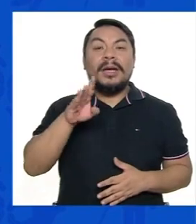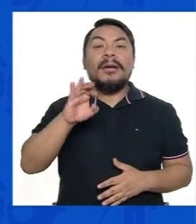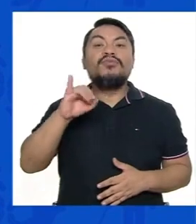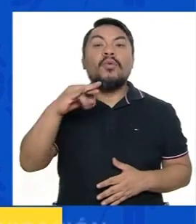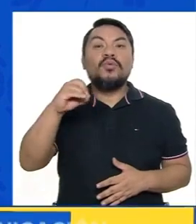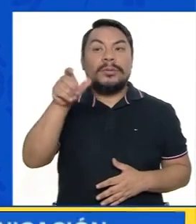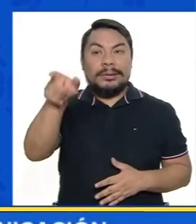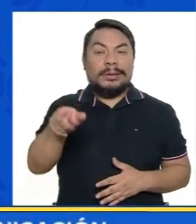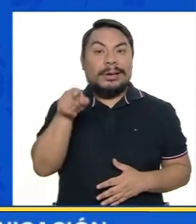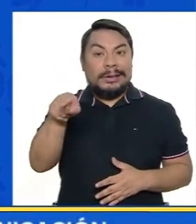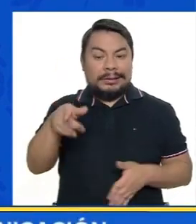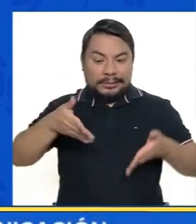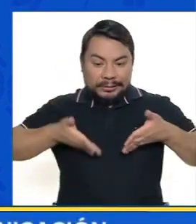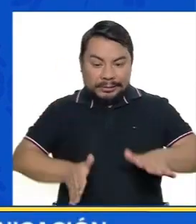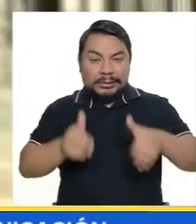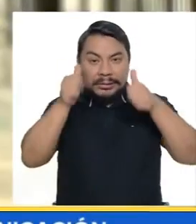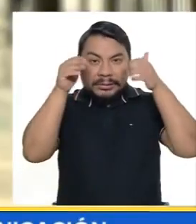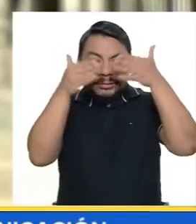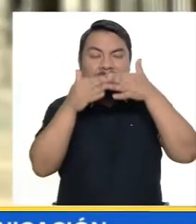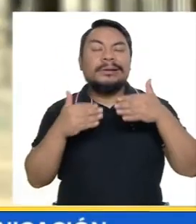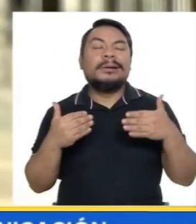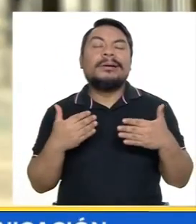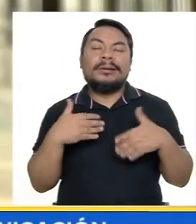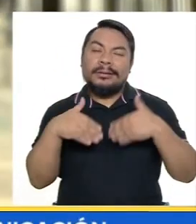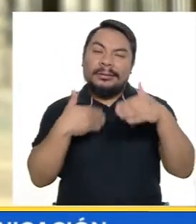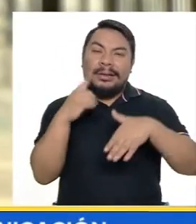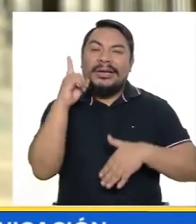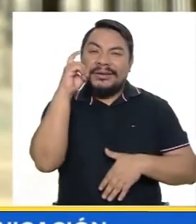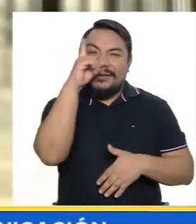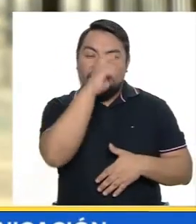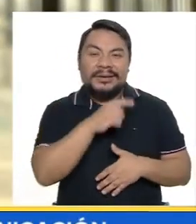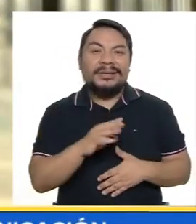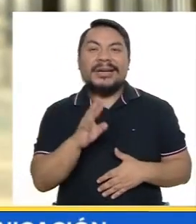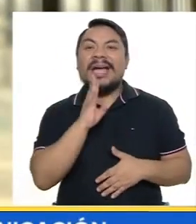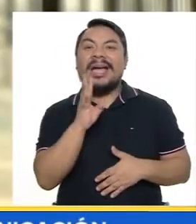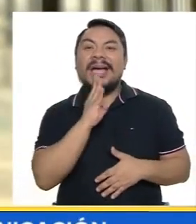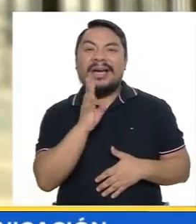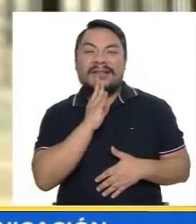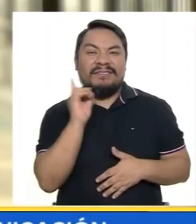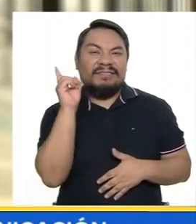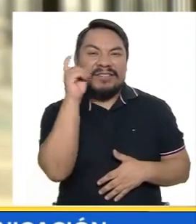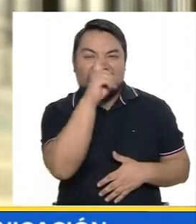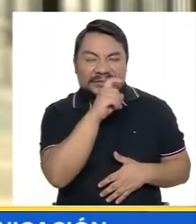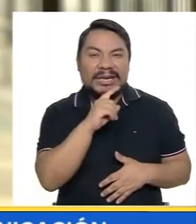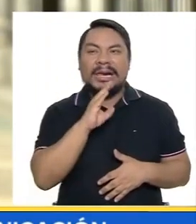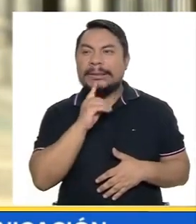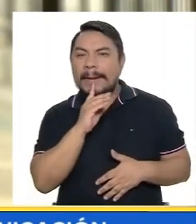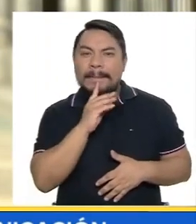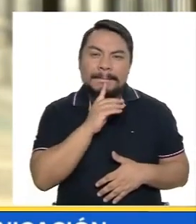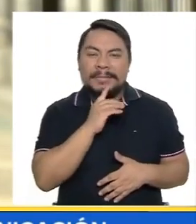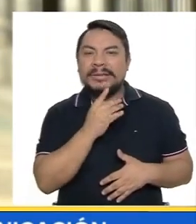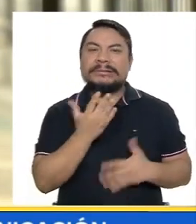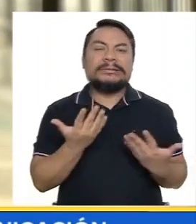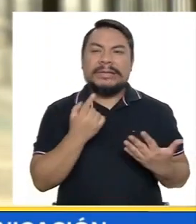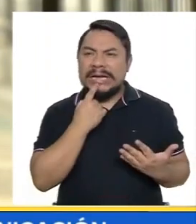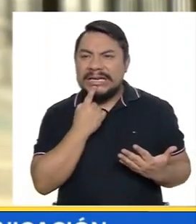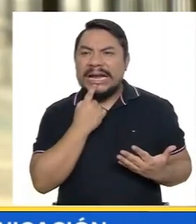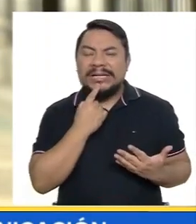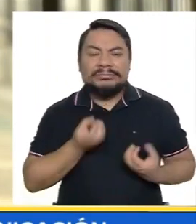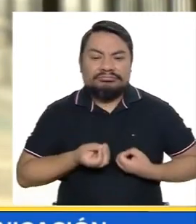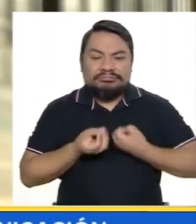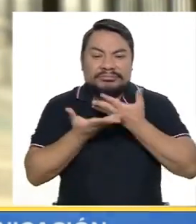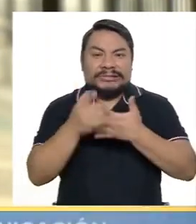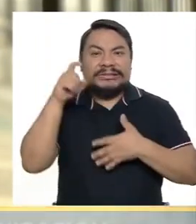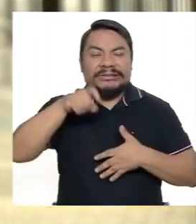Bruno, al nacer con autismo, tenía muchas dificultades, dificultad para el habla, lo cual le provocaba no poder